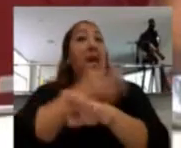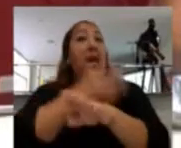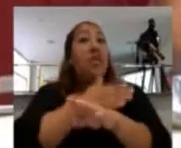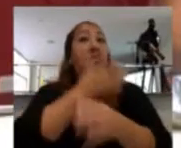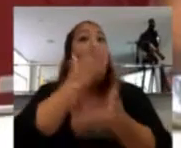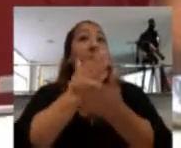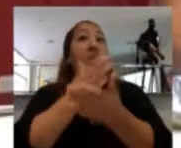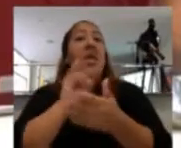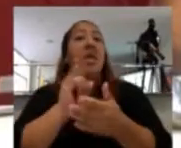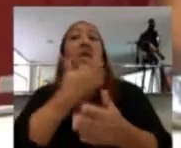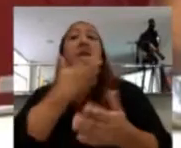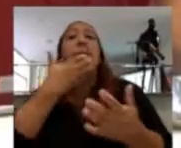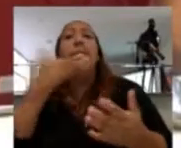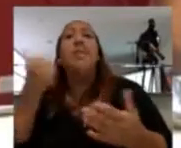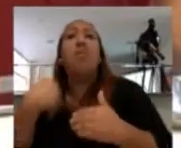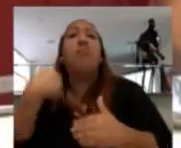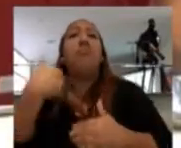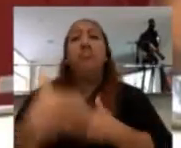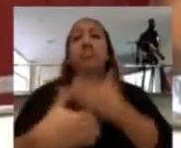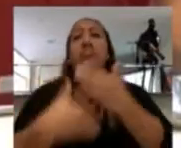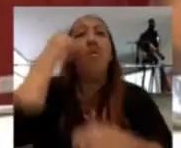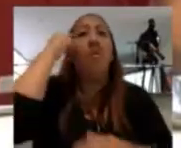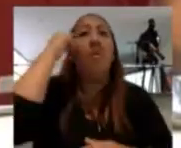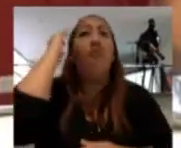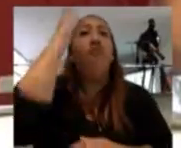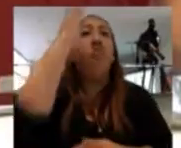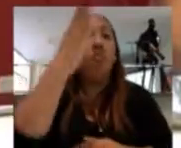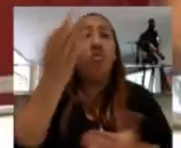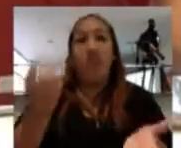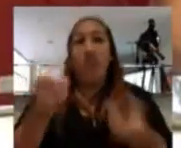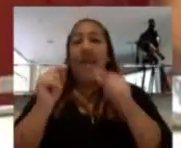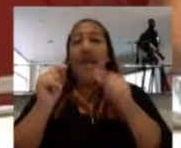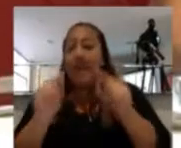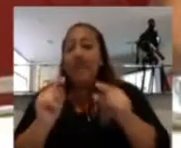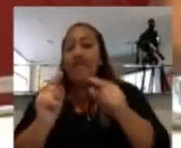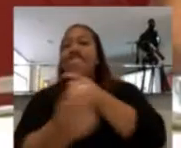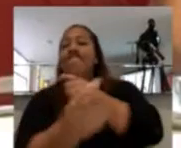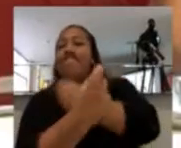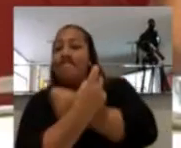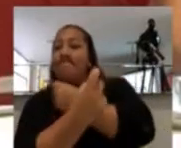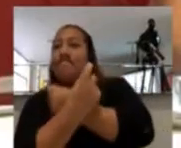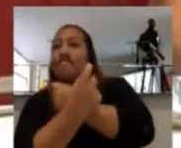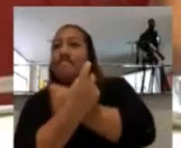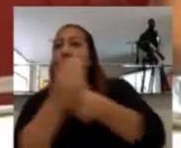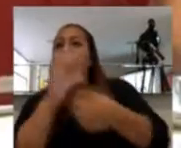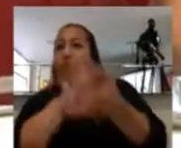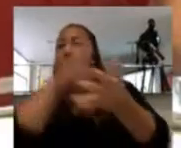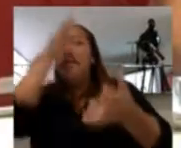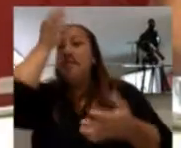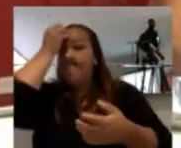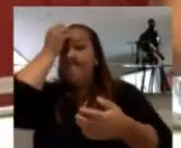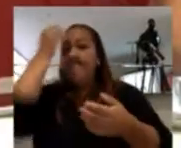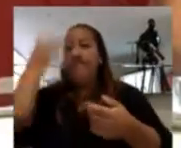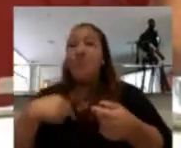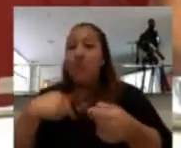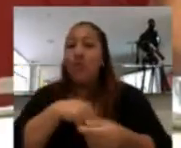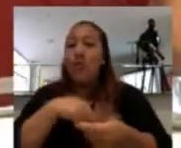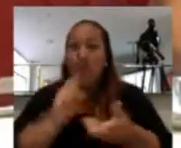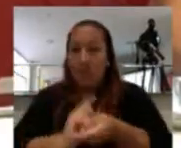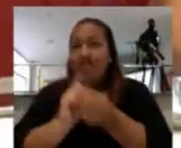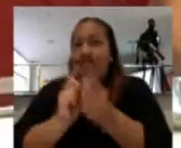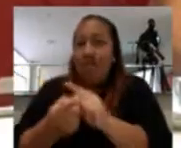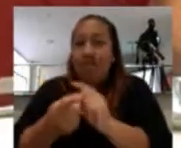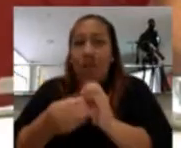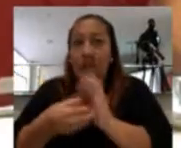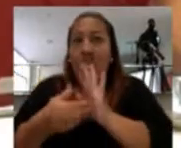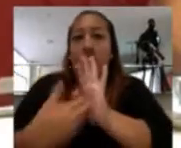y todavía mejorar para futuro. Creo que esa es la gran lección aprendida y que debemos nosotros poner en